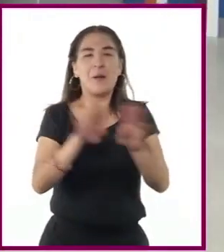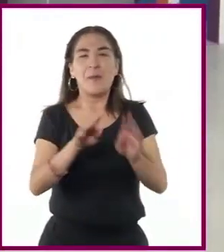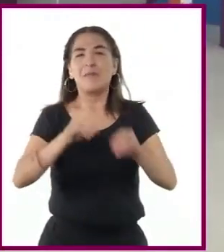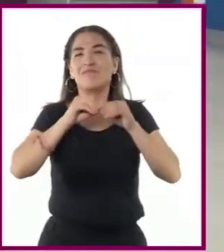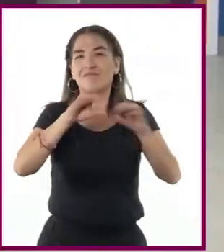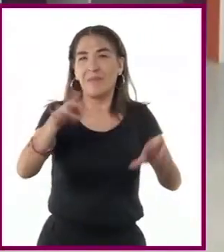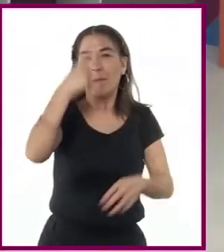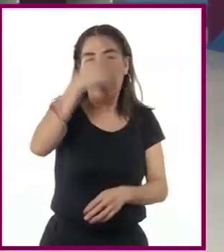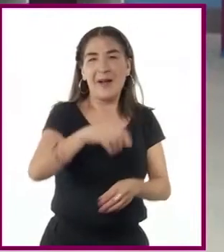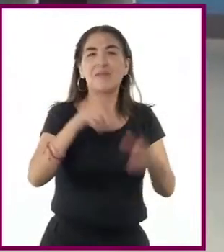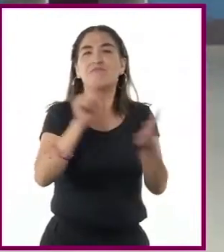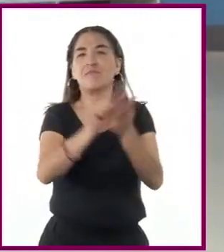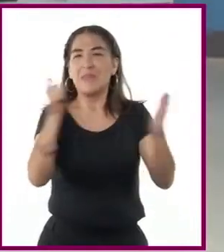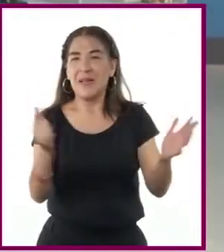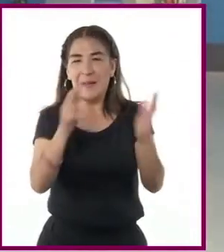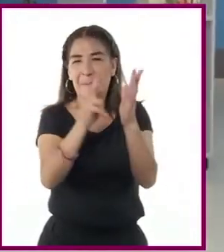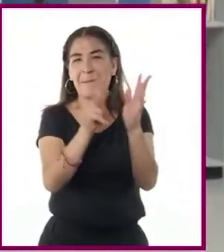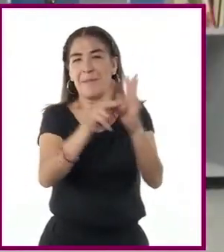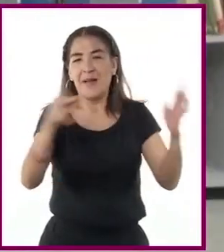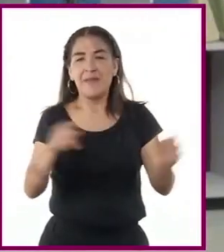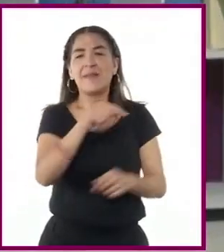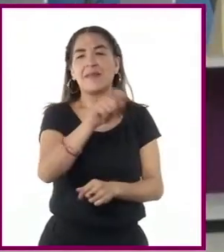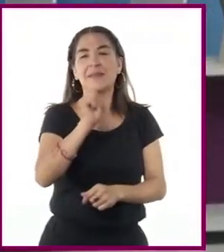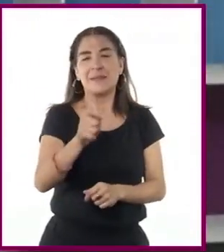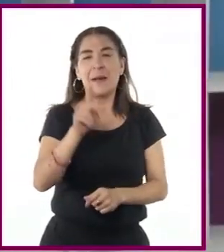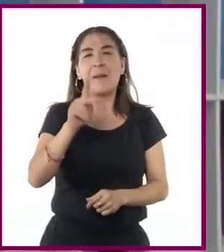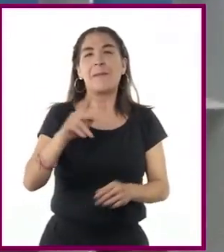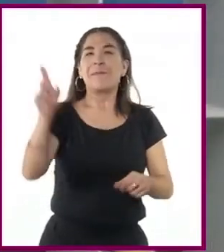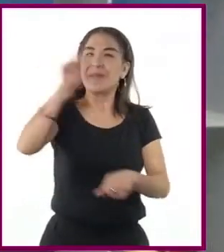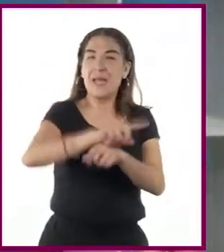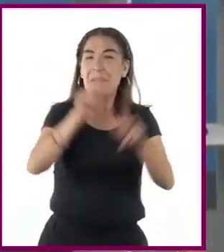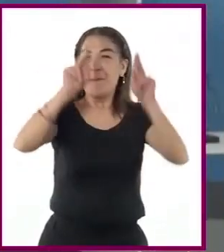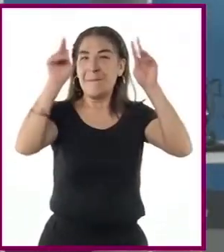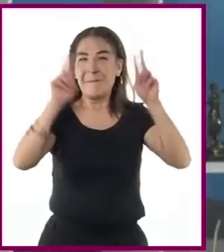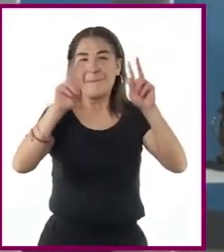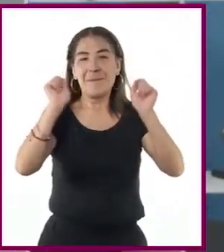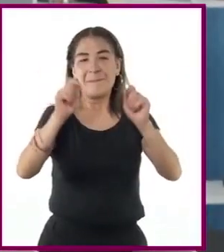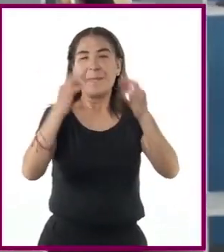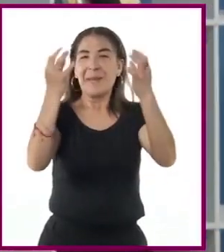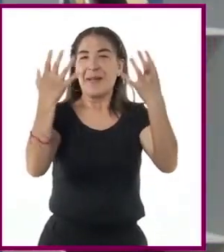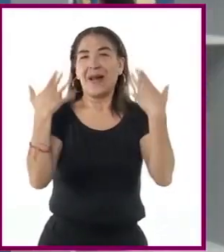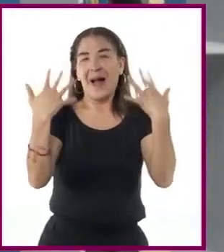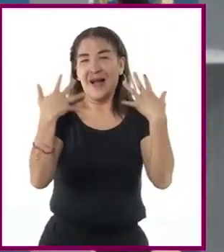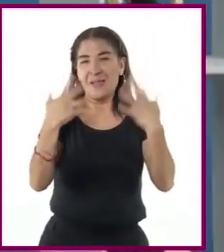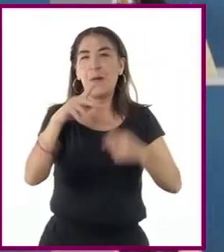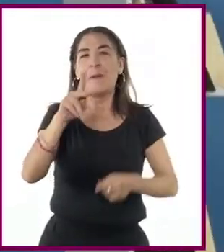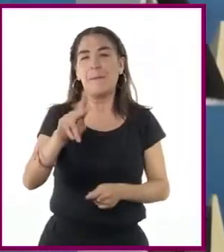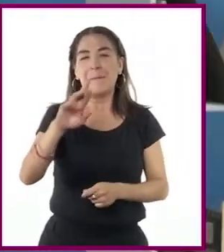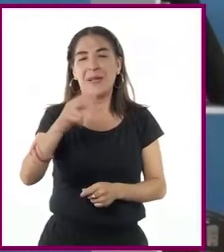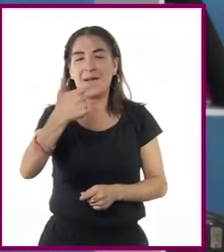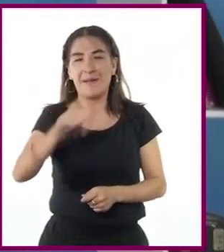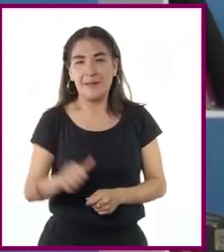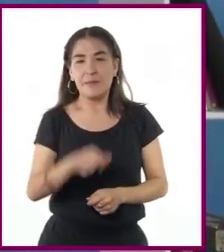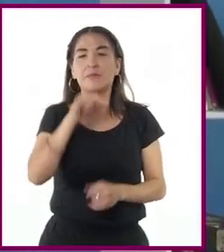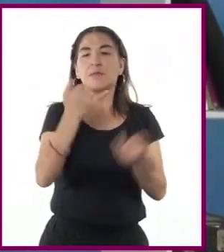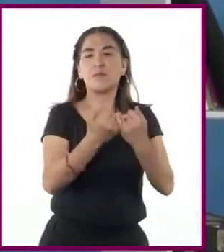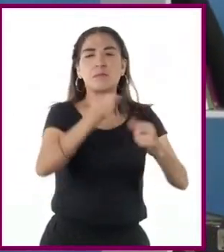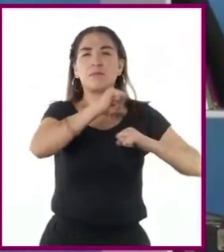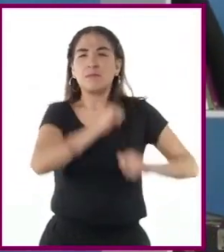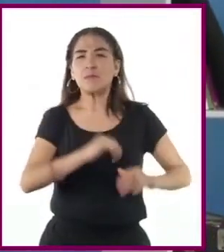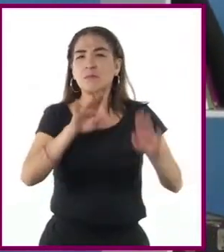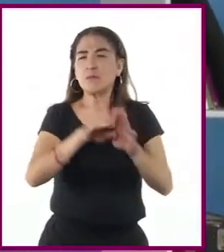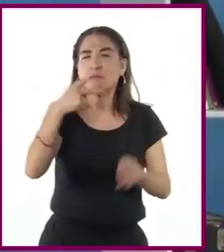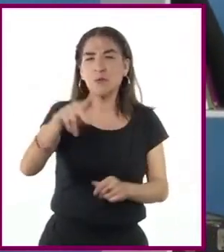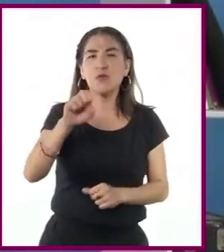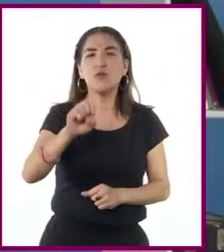acontecimiento es conocido como la Primavera de Praga, y junto con la Revolución Húngara, mostraron que el autoritarismo soviético era